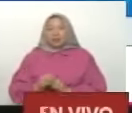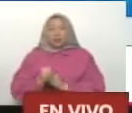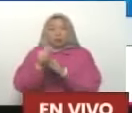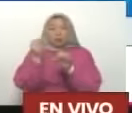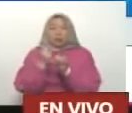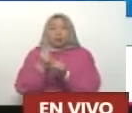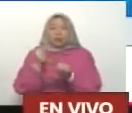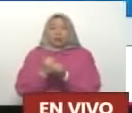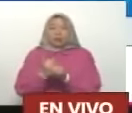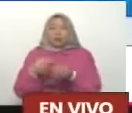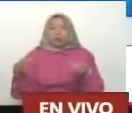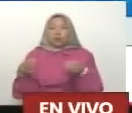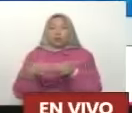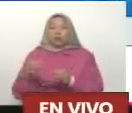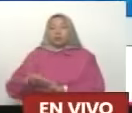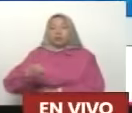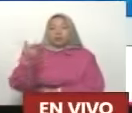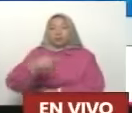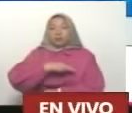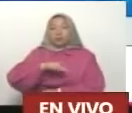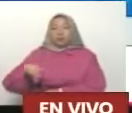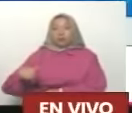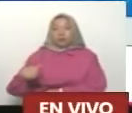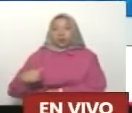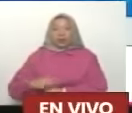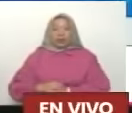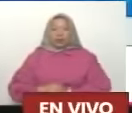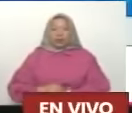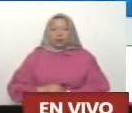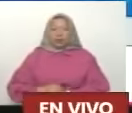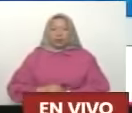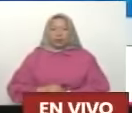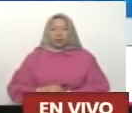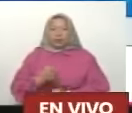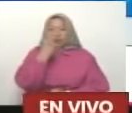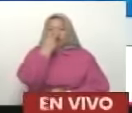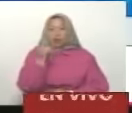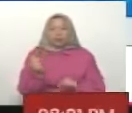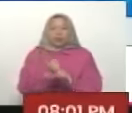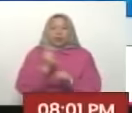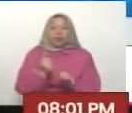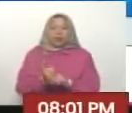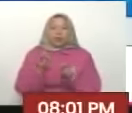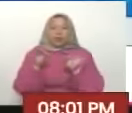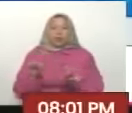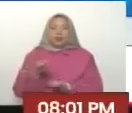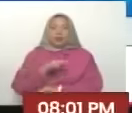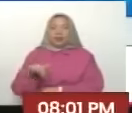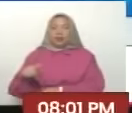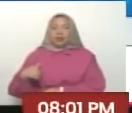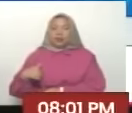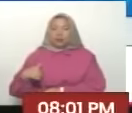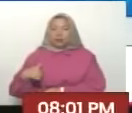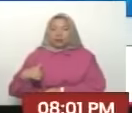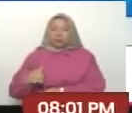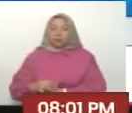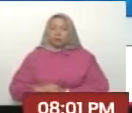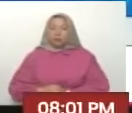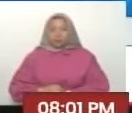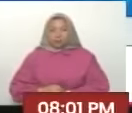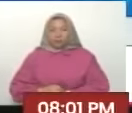Y un grupo Importante Fueron invitados Por el secretario General Jorge Arriaza Aquí presente